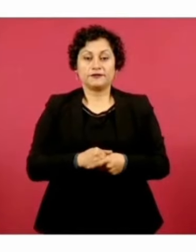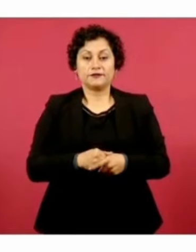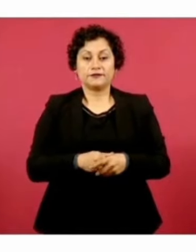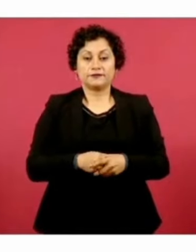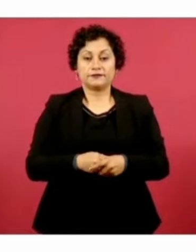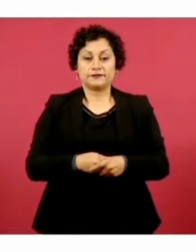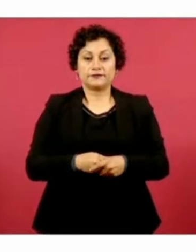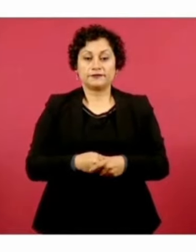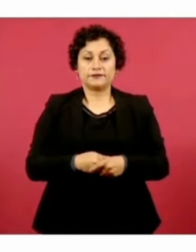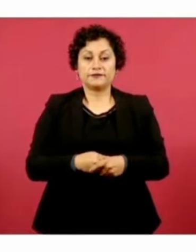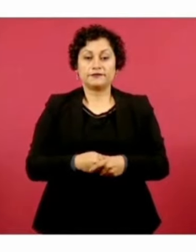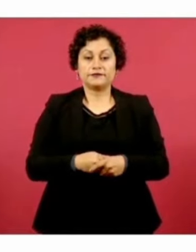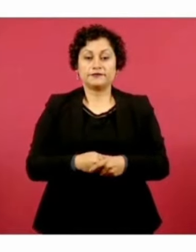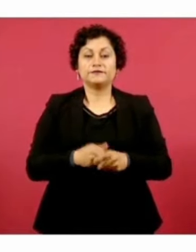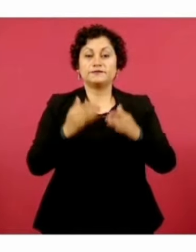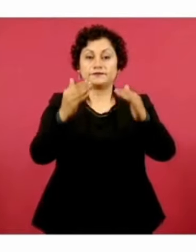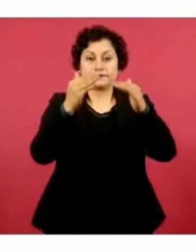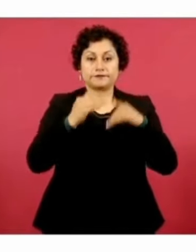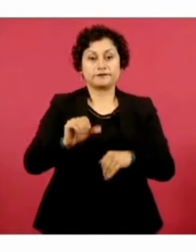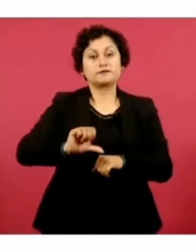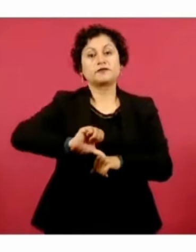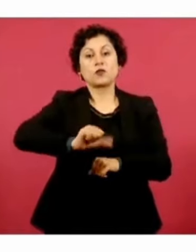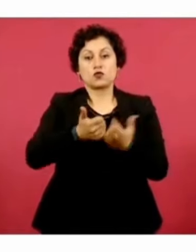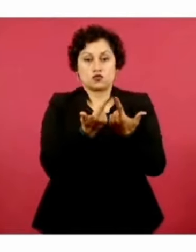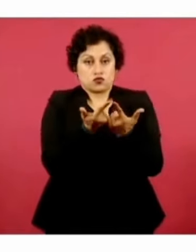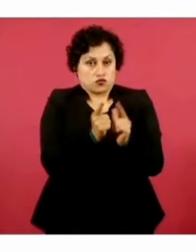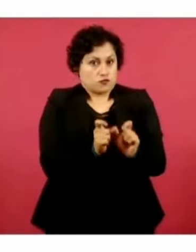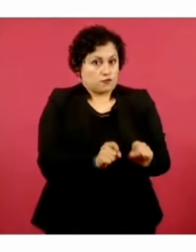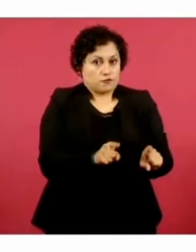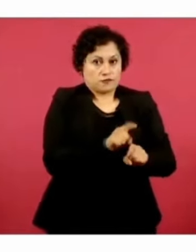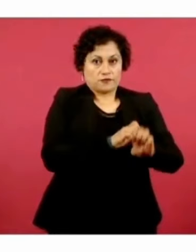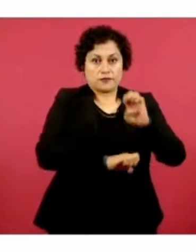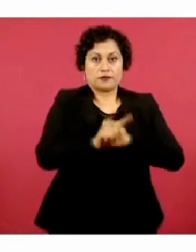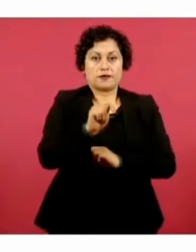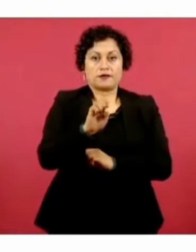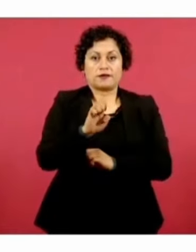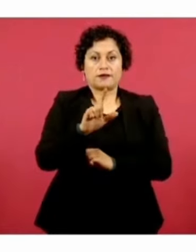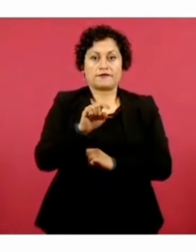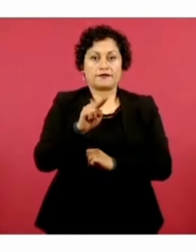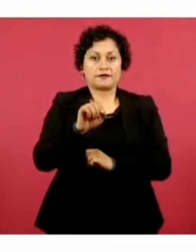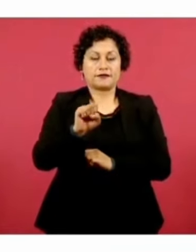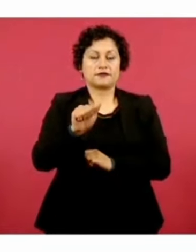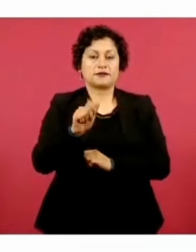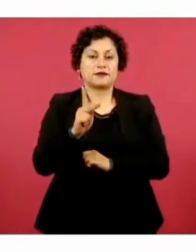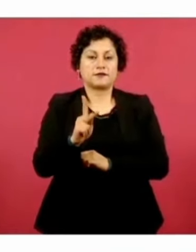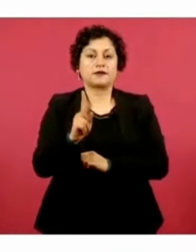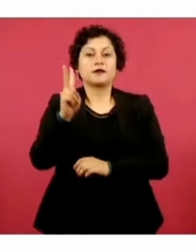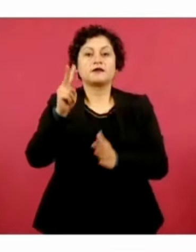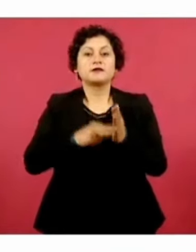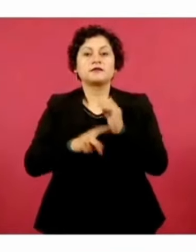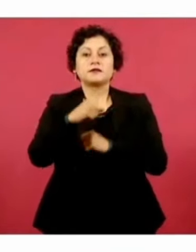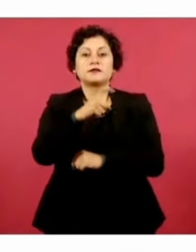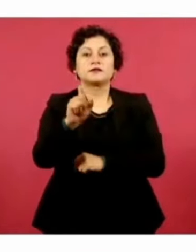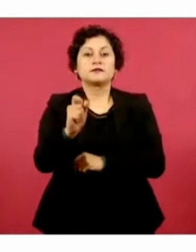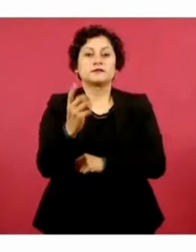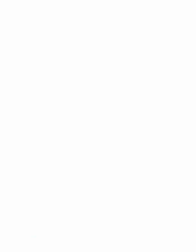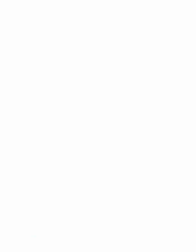Otro grupo Televisa, SAP, dos mil ciento veinticuatro millones.